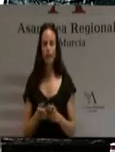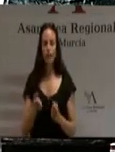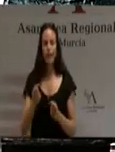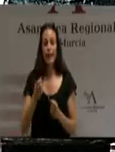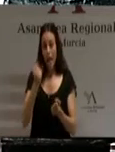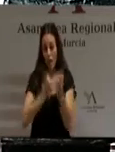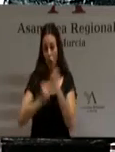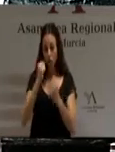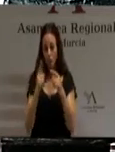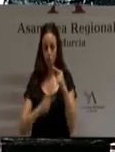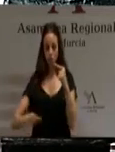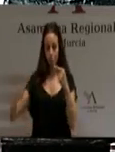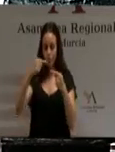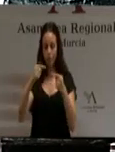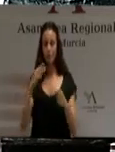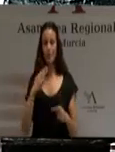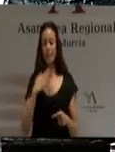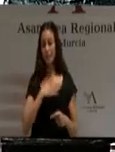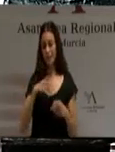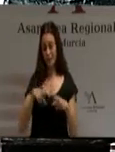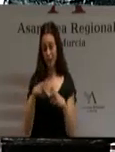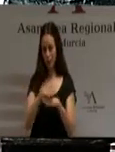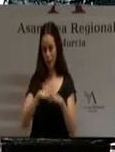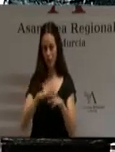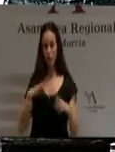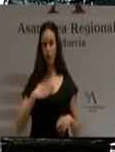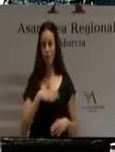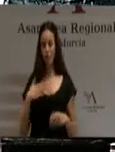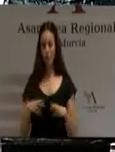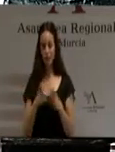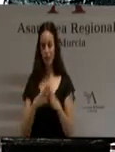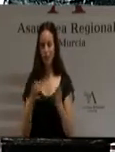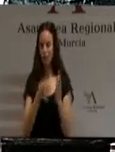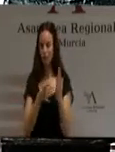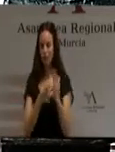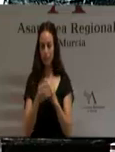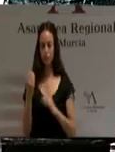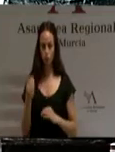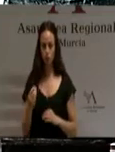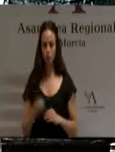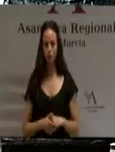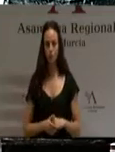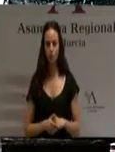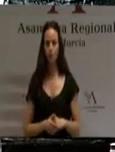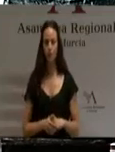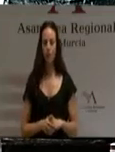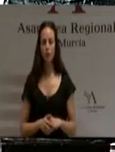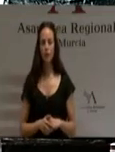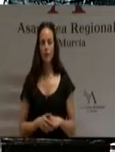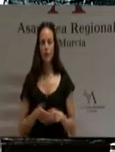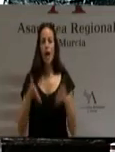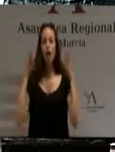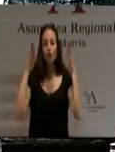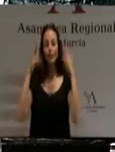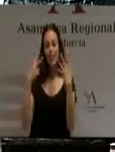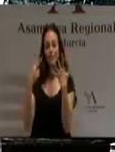garantizar los servicios del Estado de bienestar con un alto nivel de calidad. Para este fin contaré con siete consejerías que le